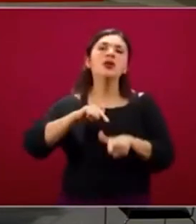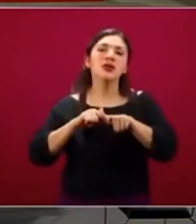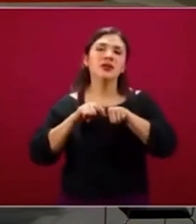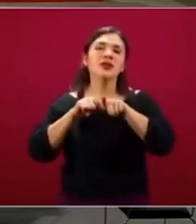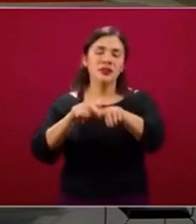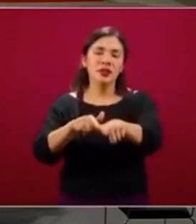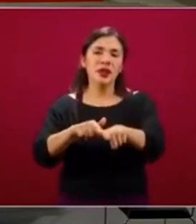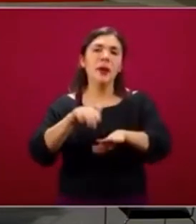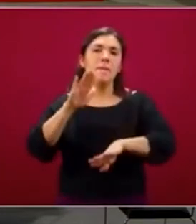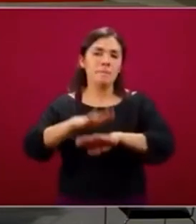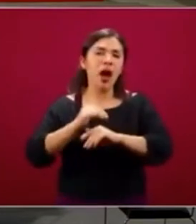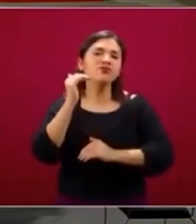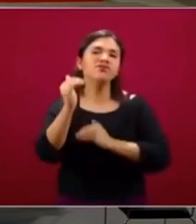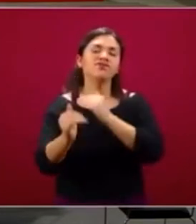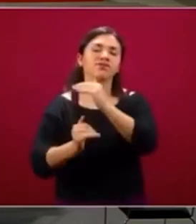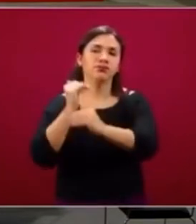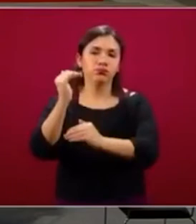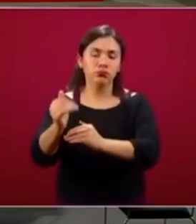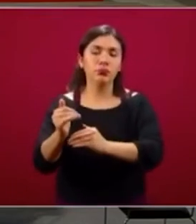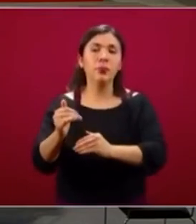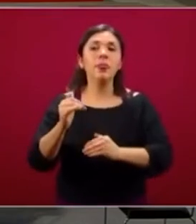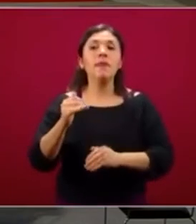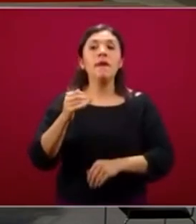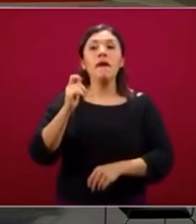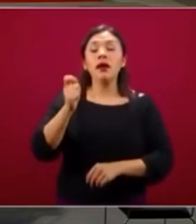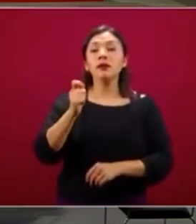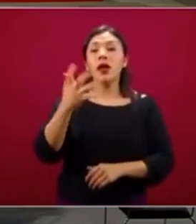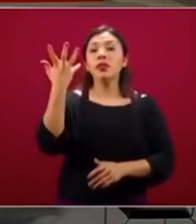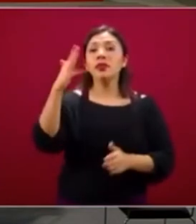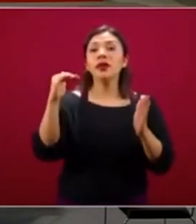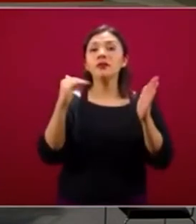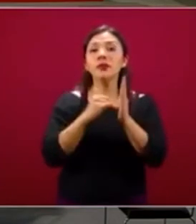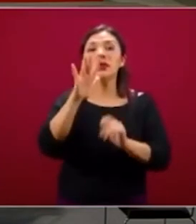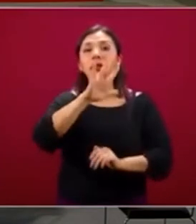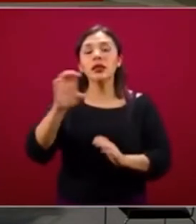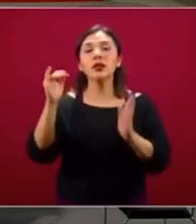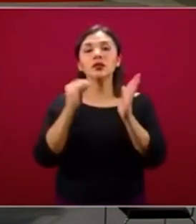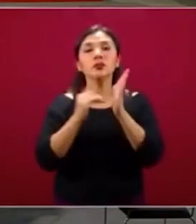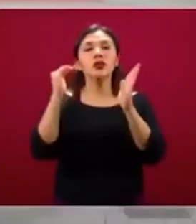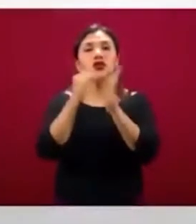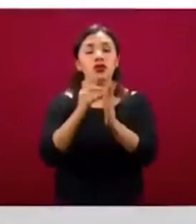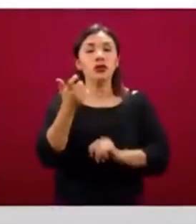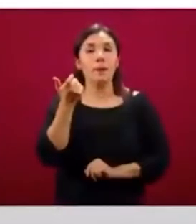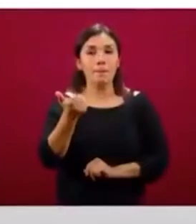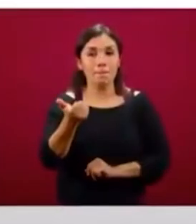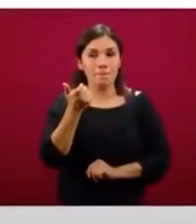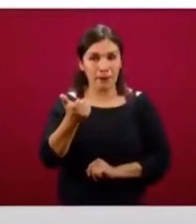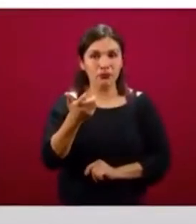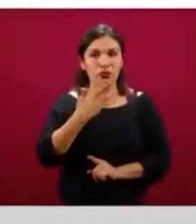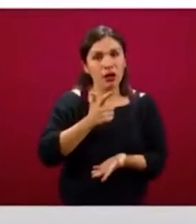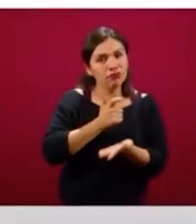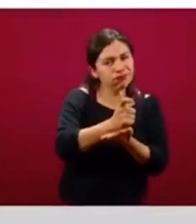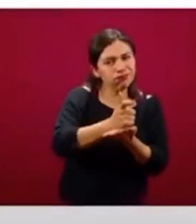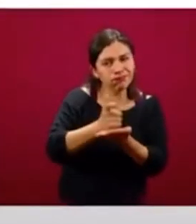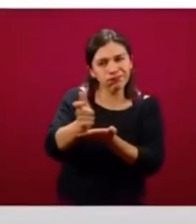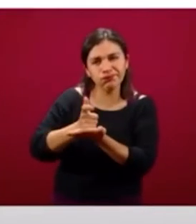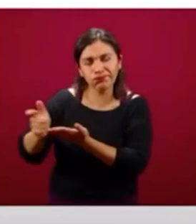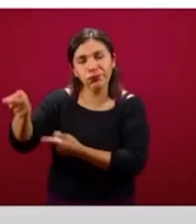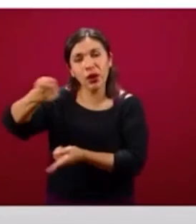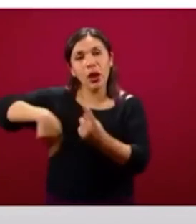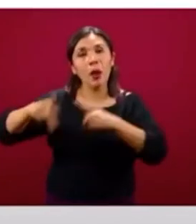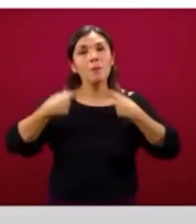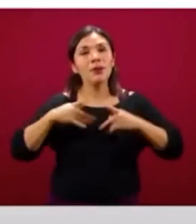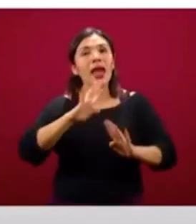en nuestro avance, ya estamos en 10 mil 500 millones de pesos dispersados en manos de los